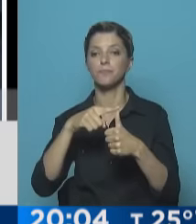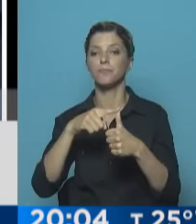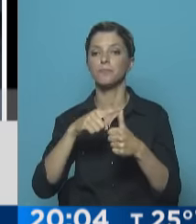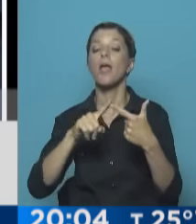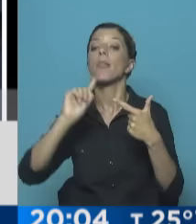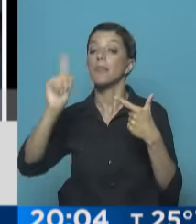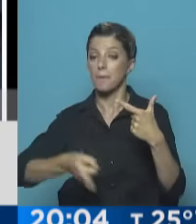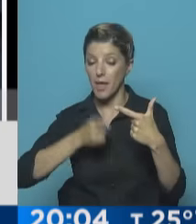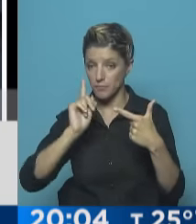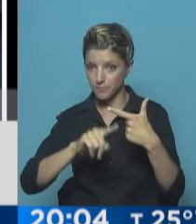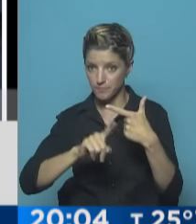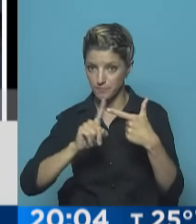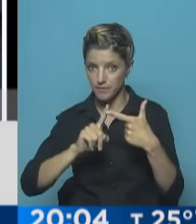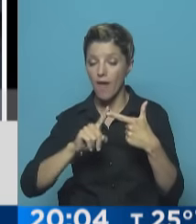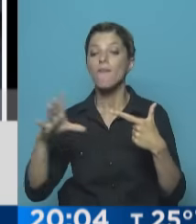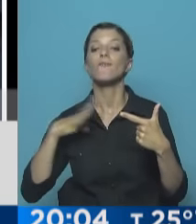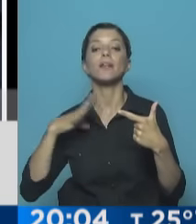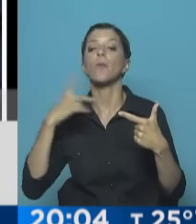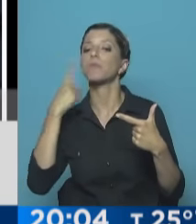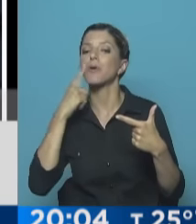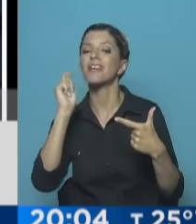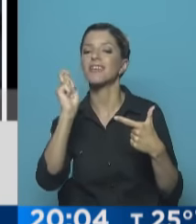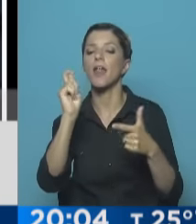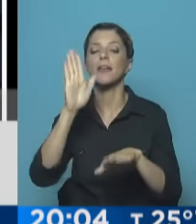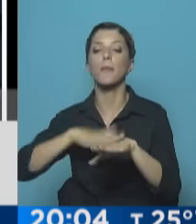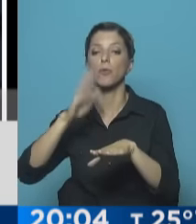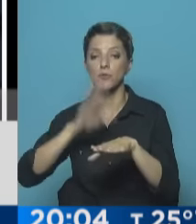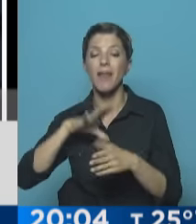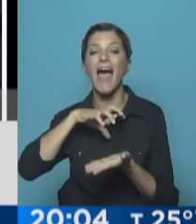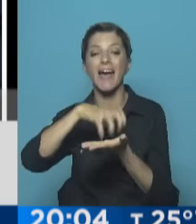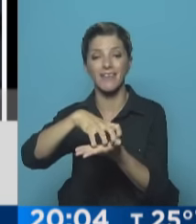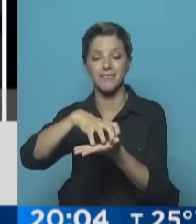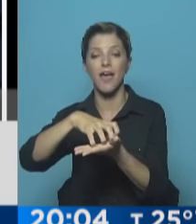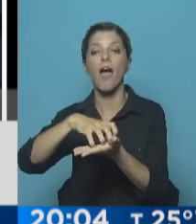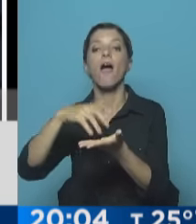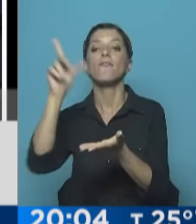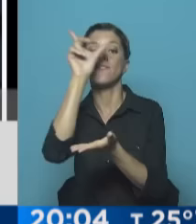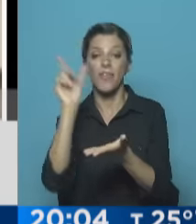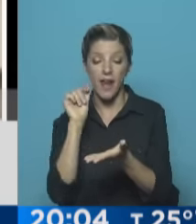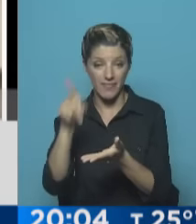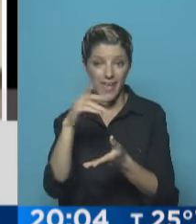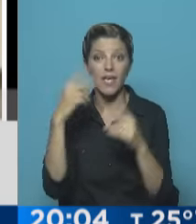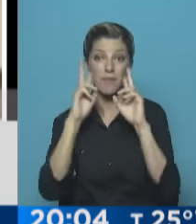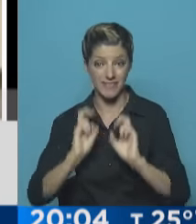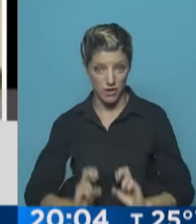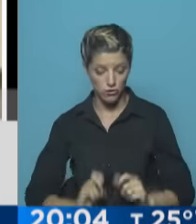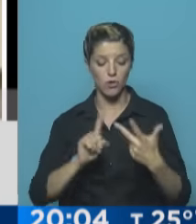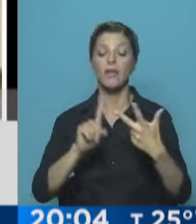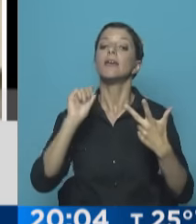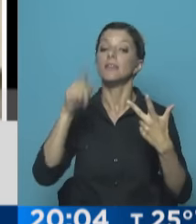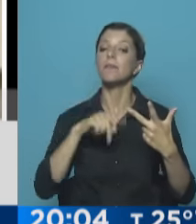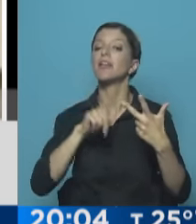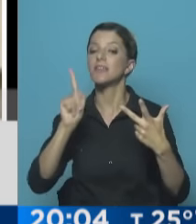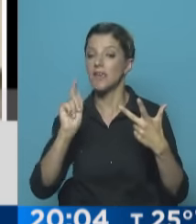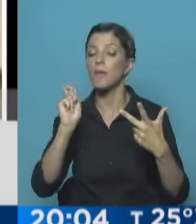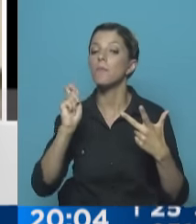También aún no se sabe quién estará a cargo de la Agencia Federal de Inteligencia ni tampoco quién comandará los